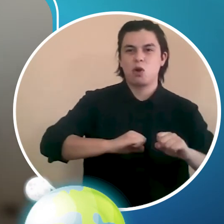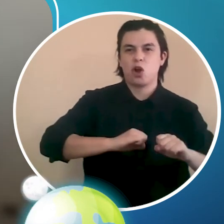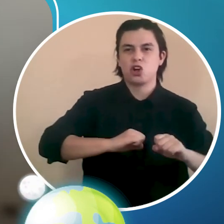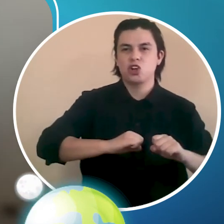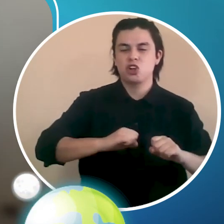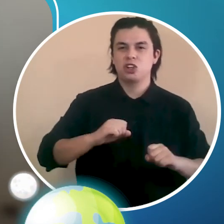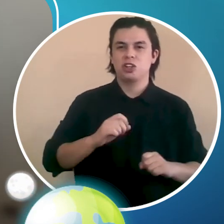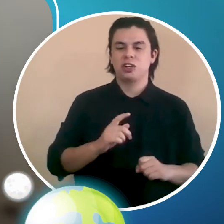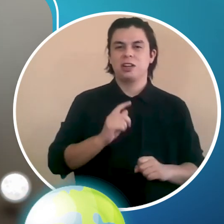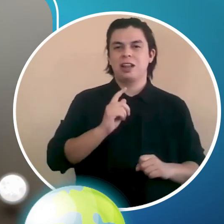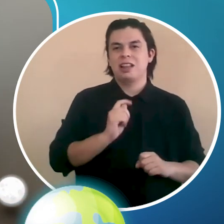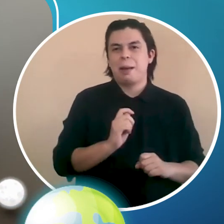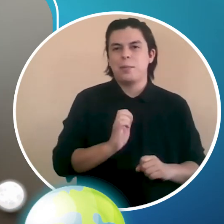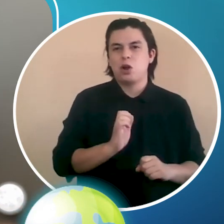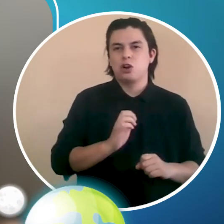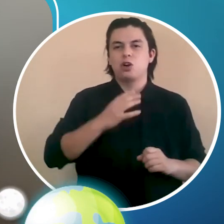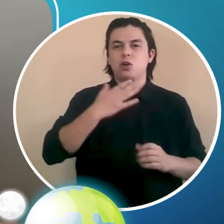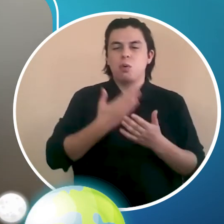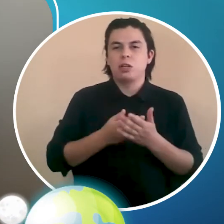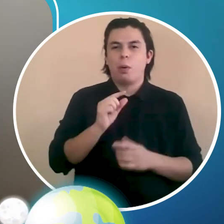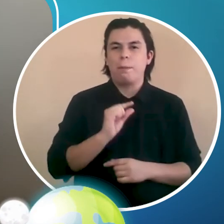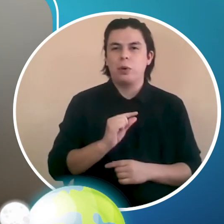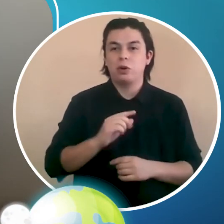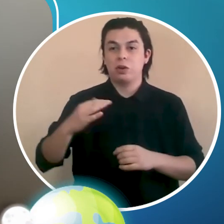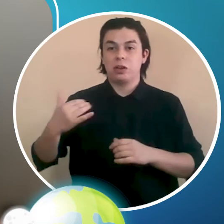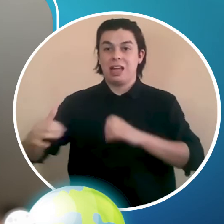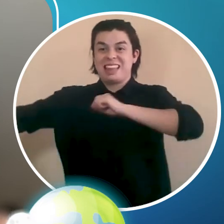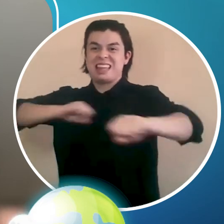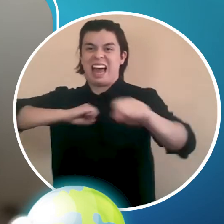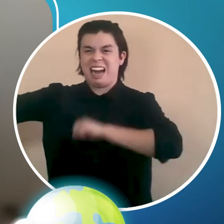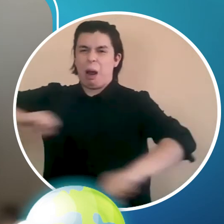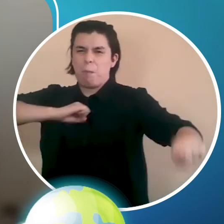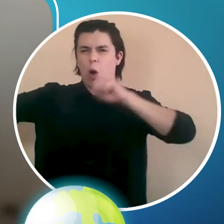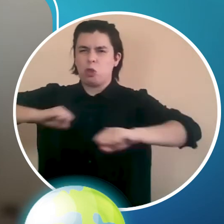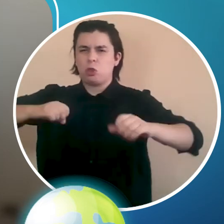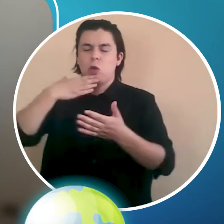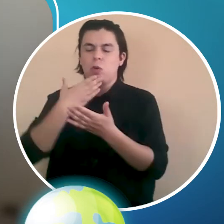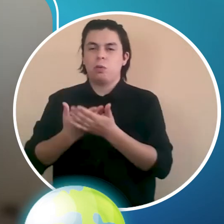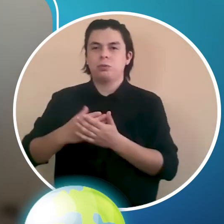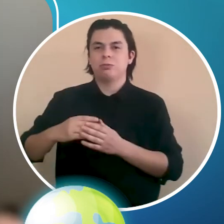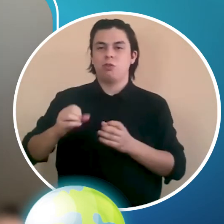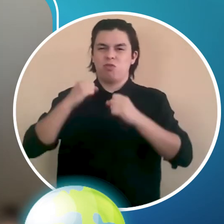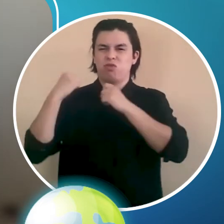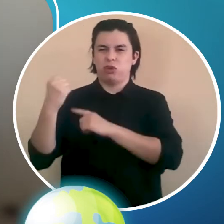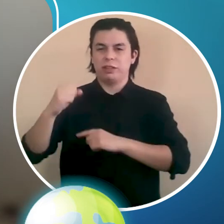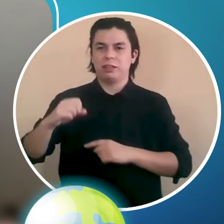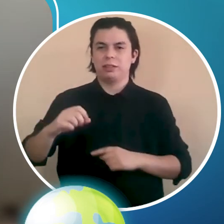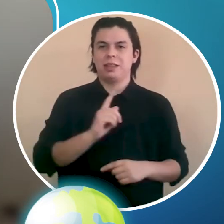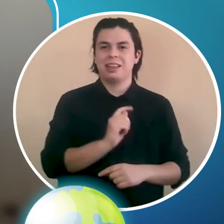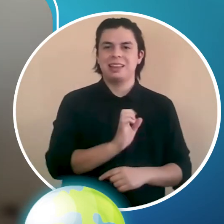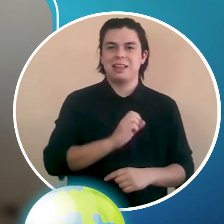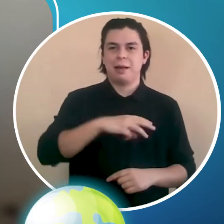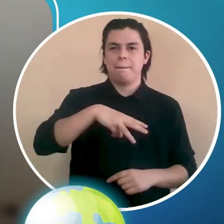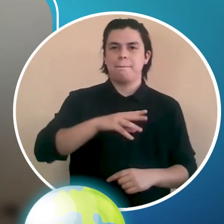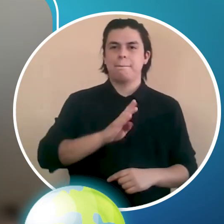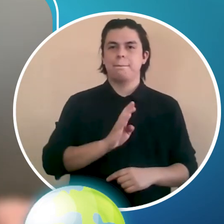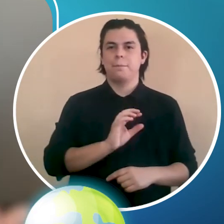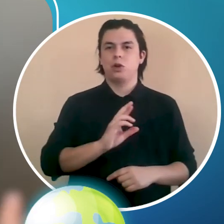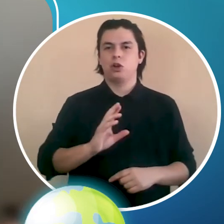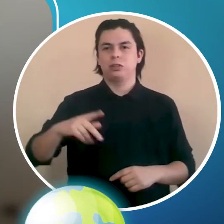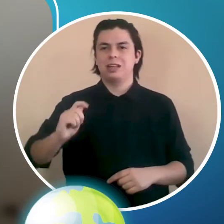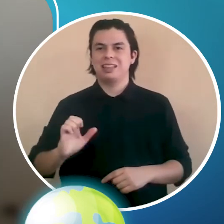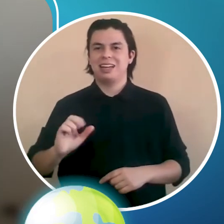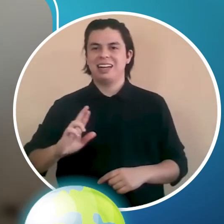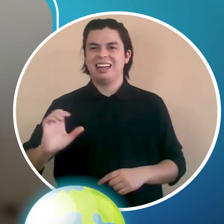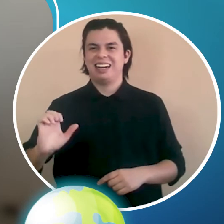Y terremoto, cuando es un sismo intensidad Y embargo, la verdad de las cosas es que hay una diferencia solamente de desde